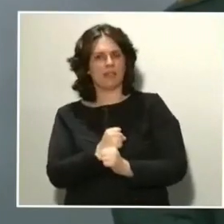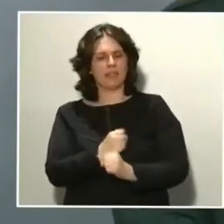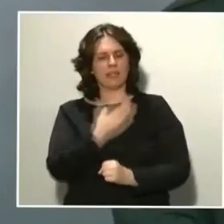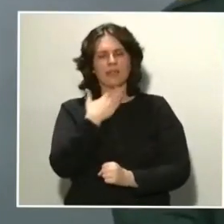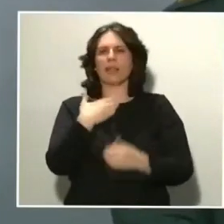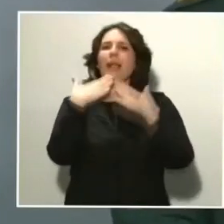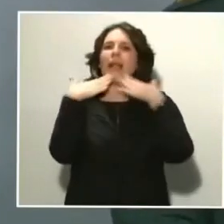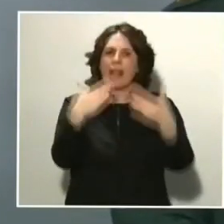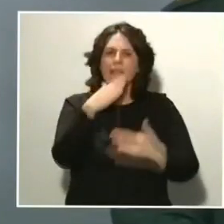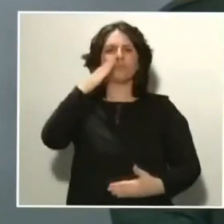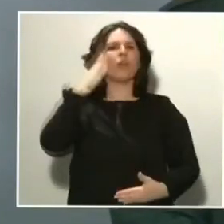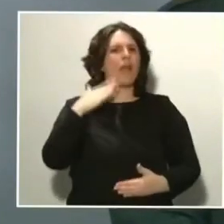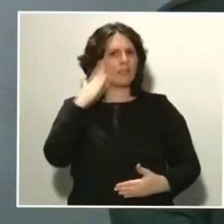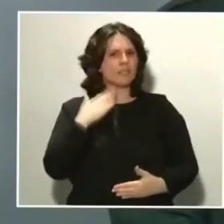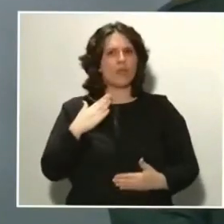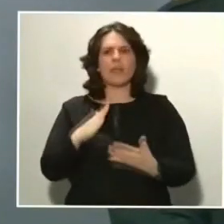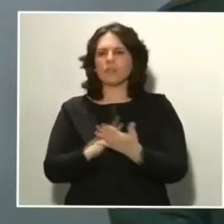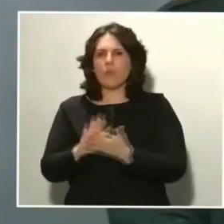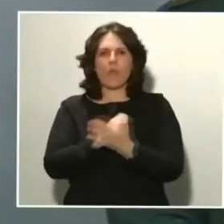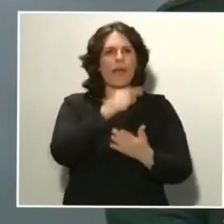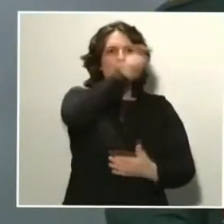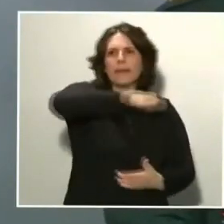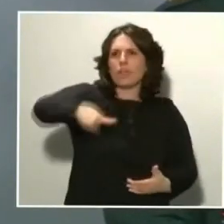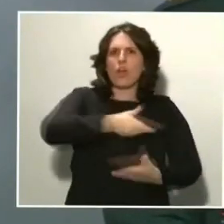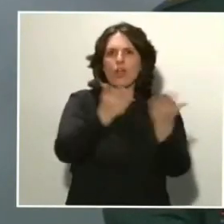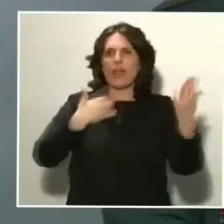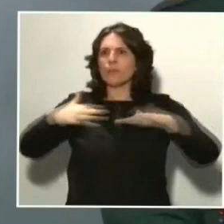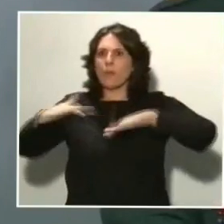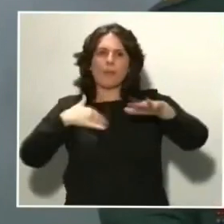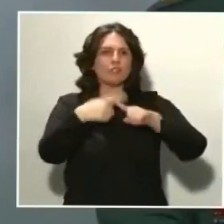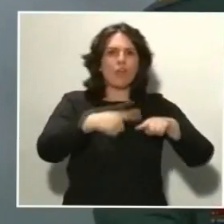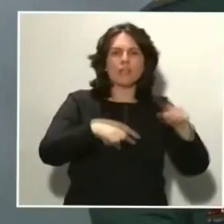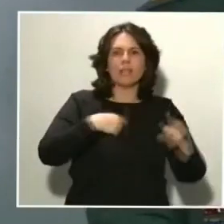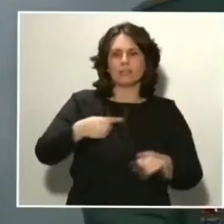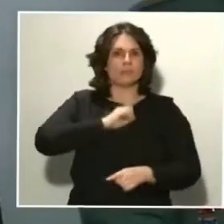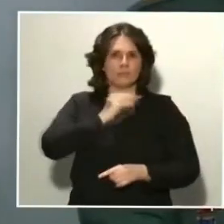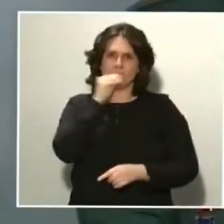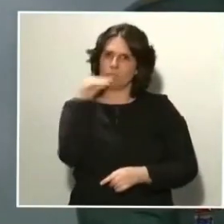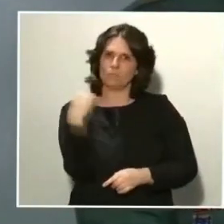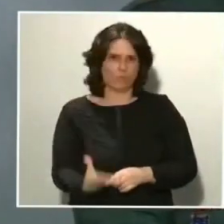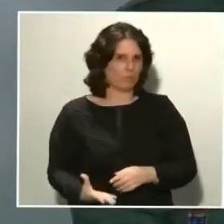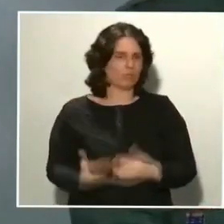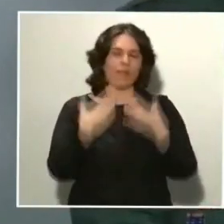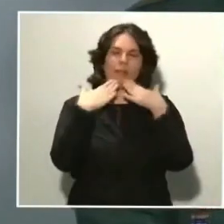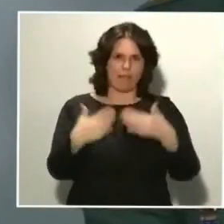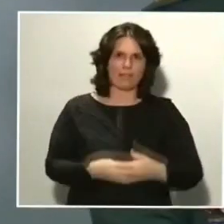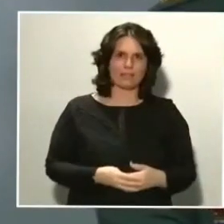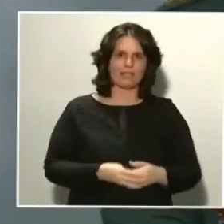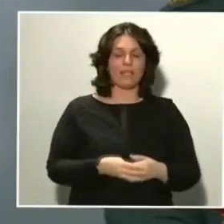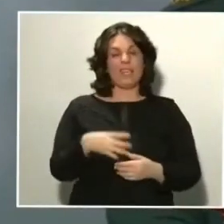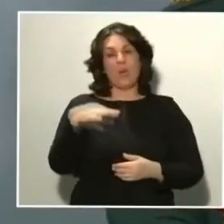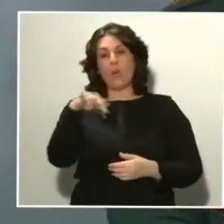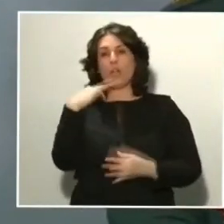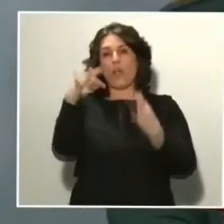y afecto que estamos teniendo por todos los sitios donde nos movemos. El único dato que nos